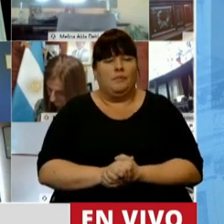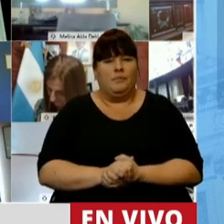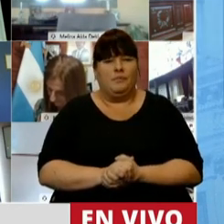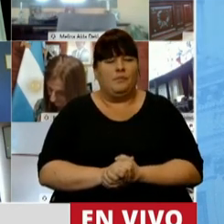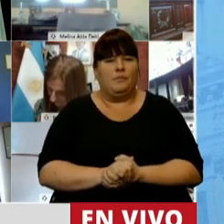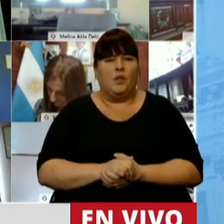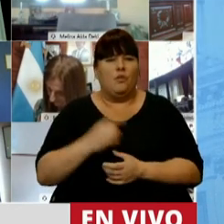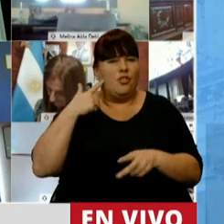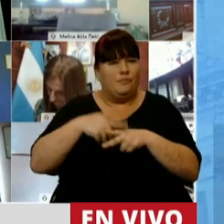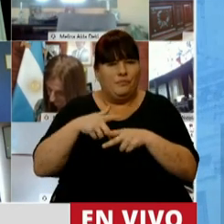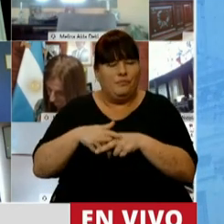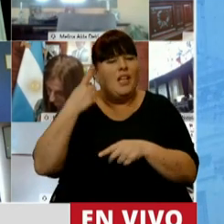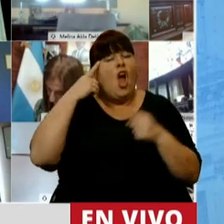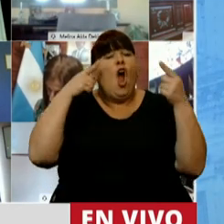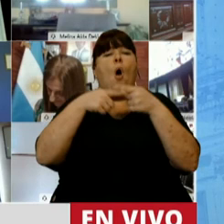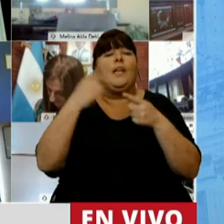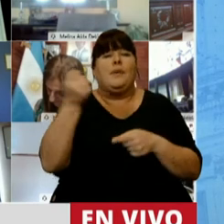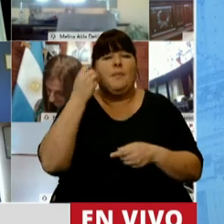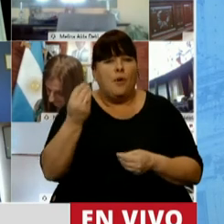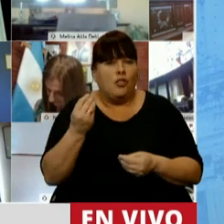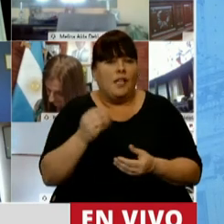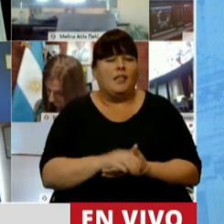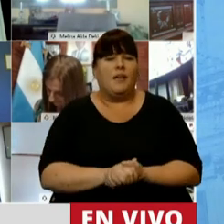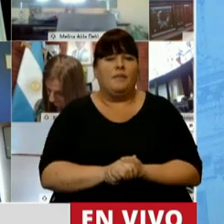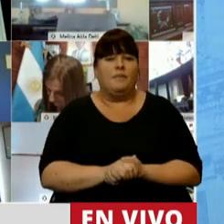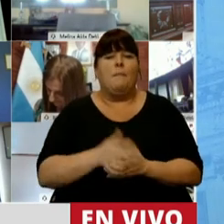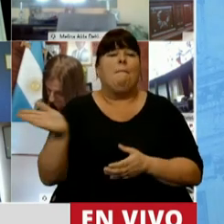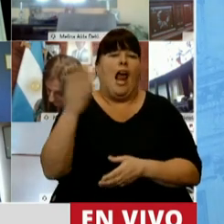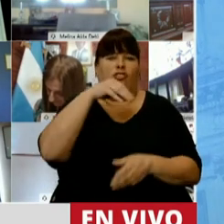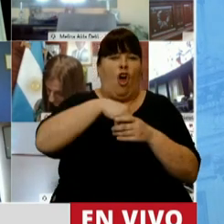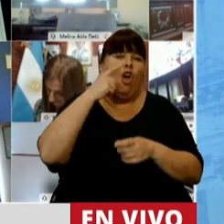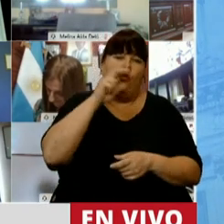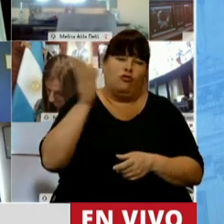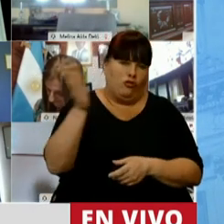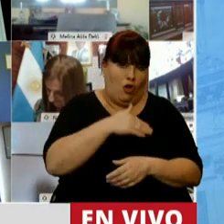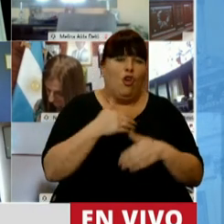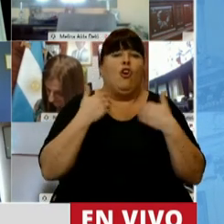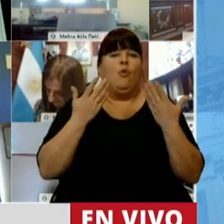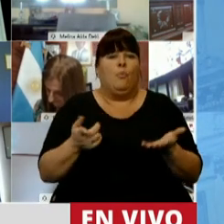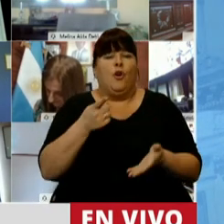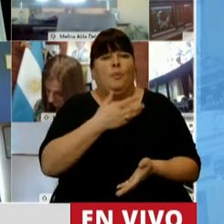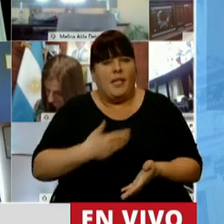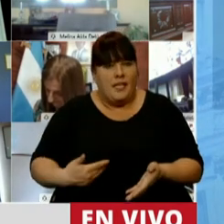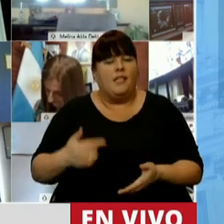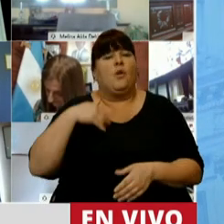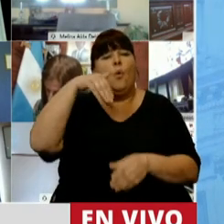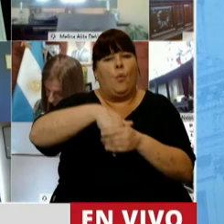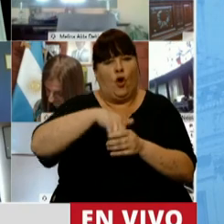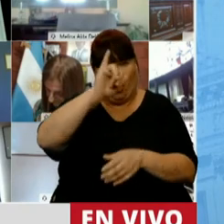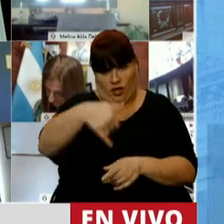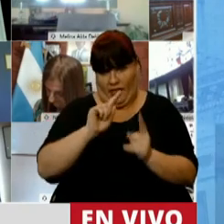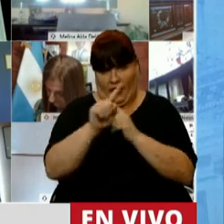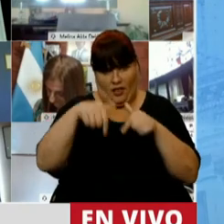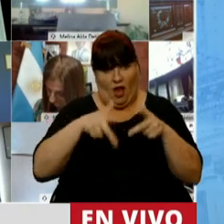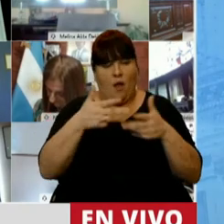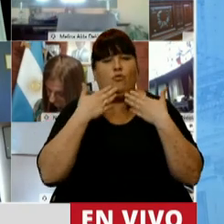prohísta y que tiene como objetivo principal incluirnos a todos y a todas. Por todo eso, señor Presidente, adelanto a mi voto positivo.